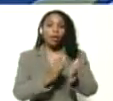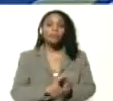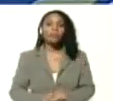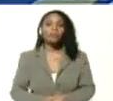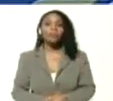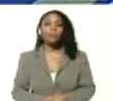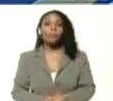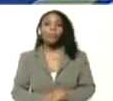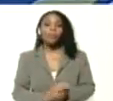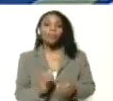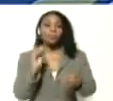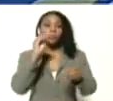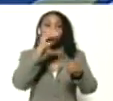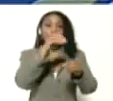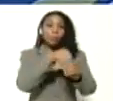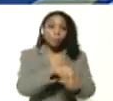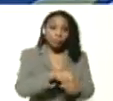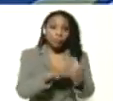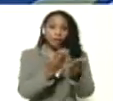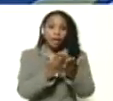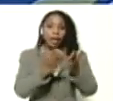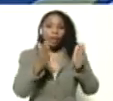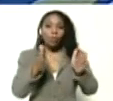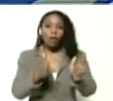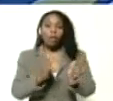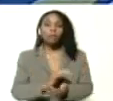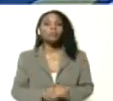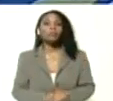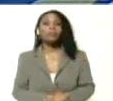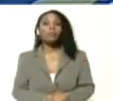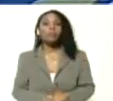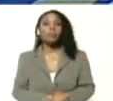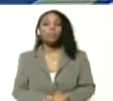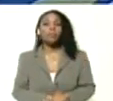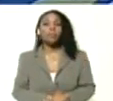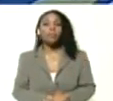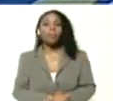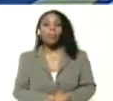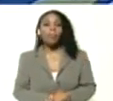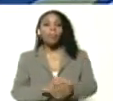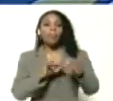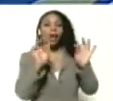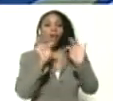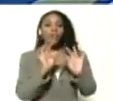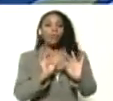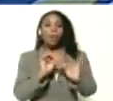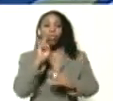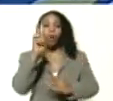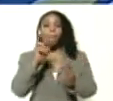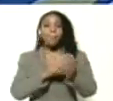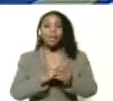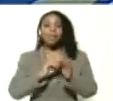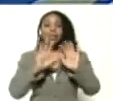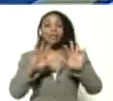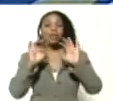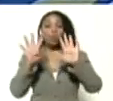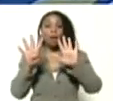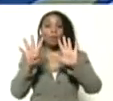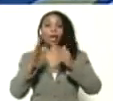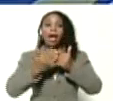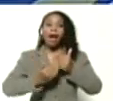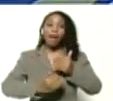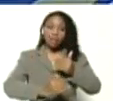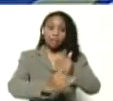de incorporación a la escuela. De la matrícula 2019 al 2020 avanzamos.